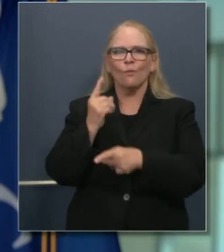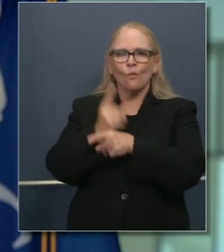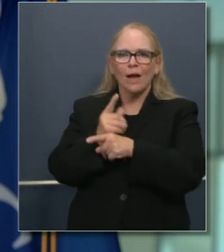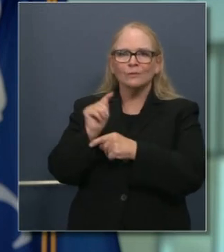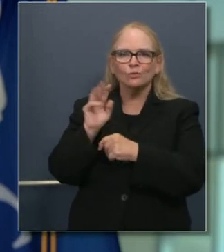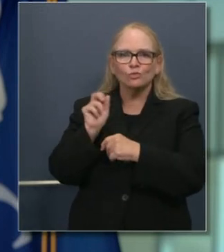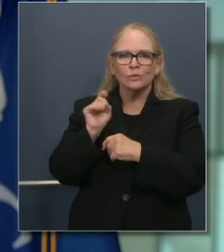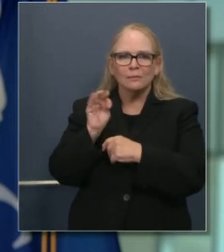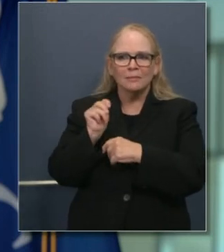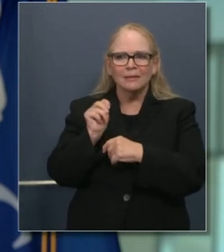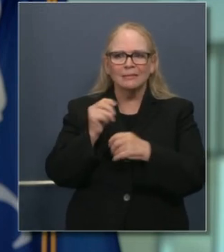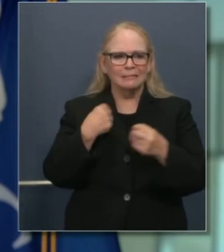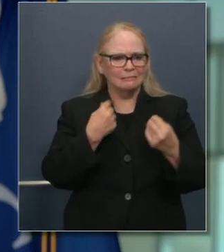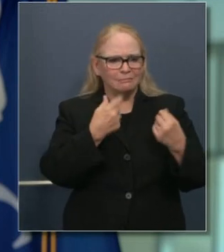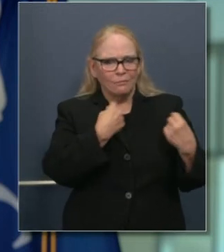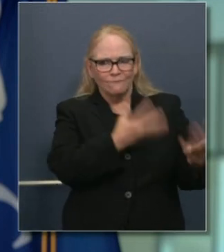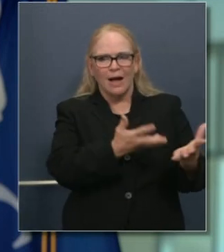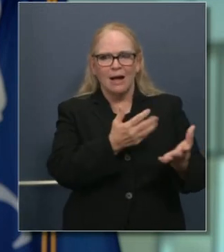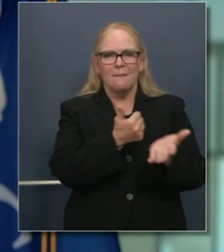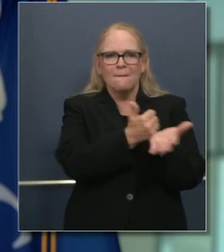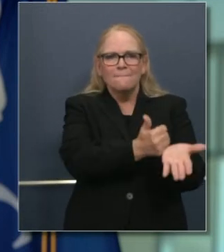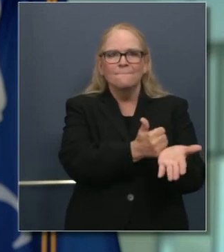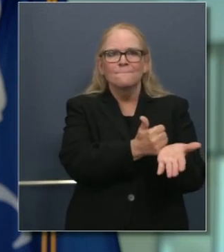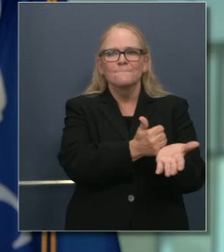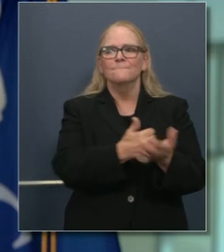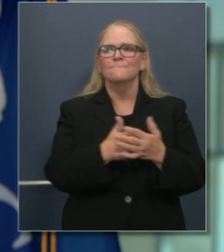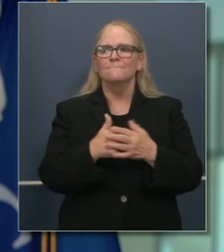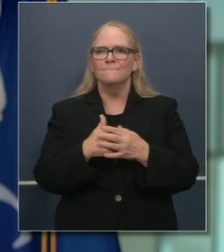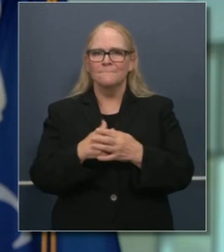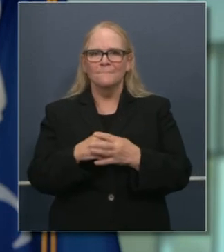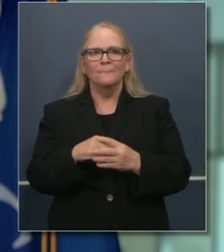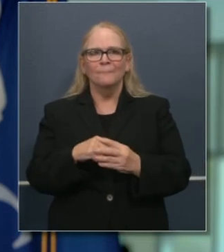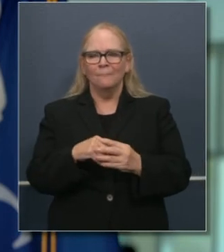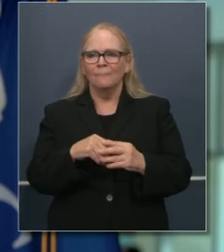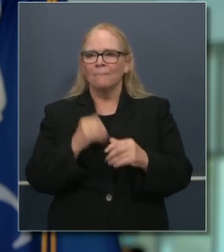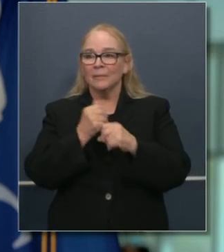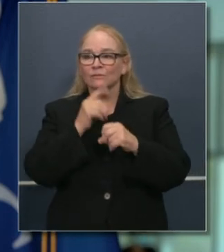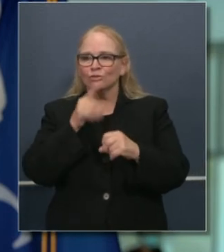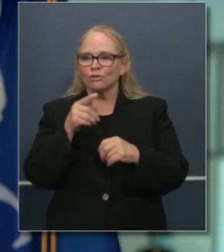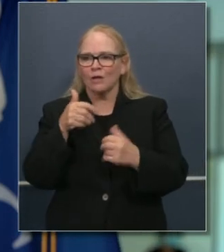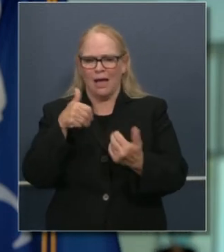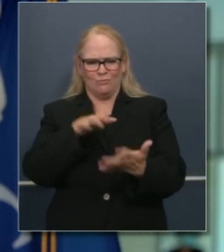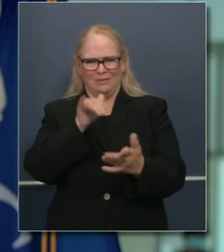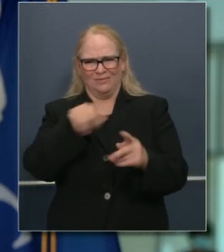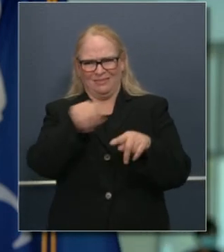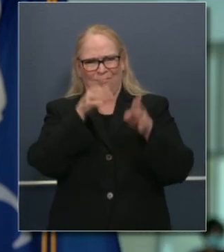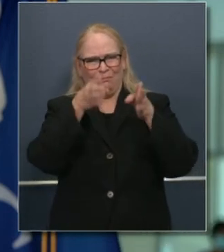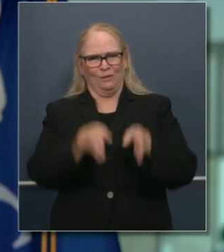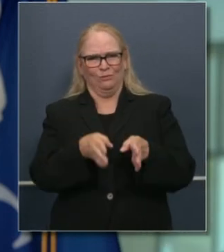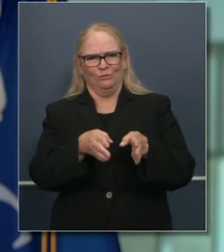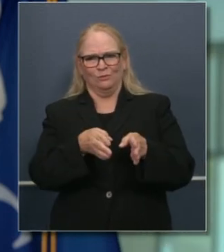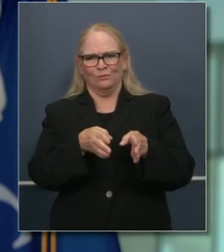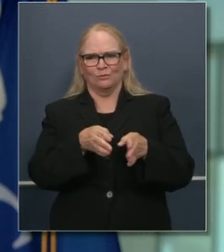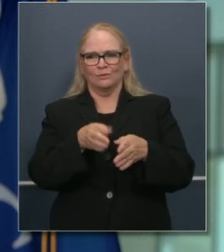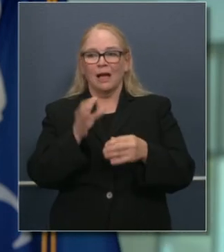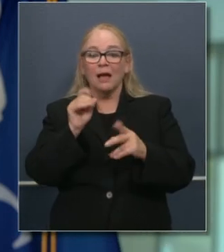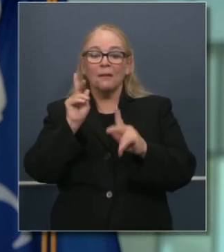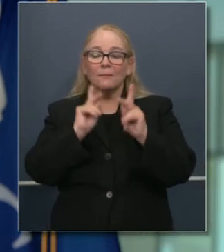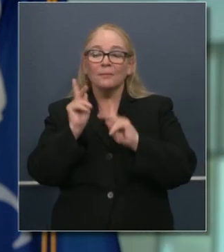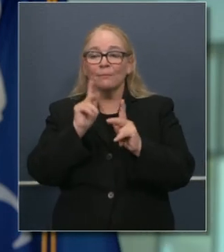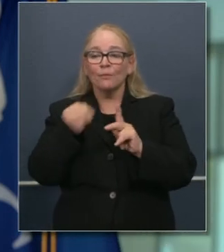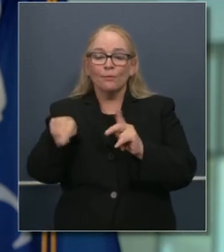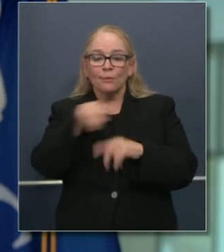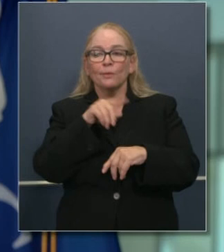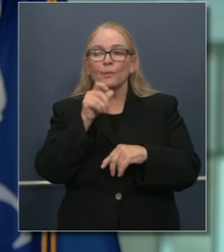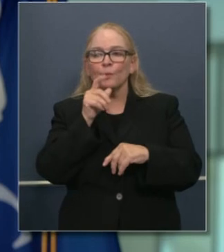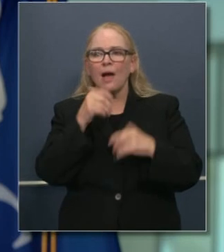los protocolos médicos necesarios para ayudar y atender a esa persona en particular. Y también creamos prioridad para aquellos